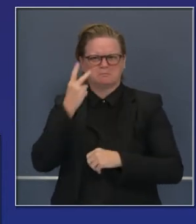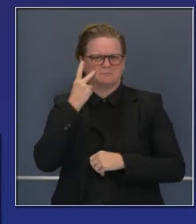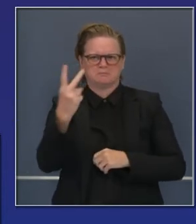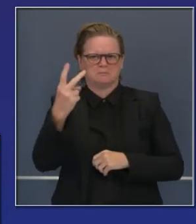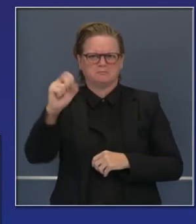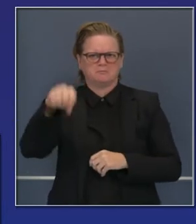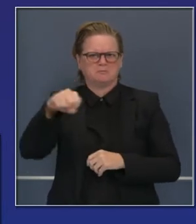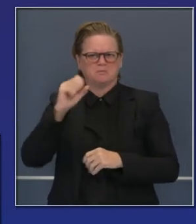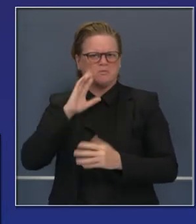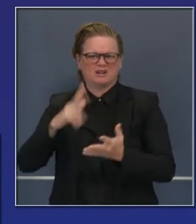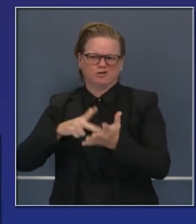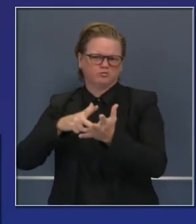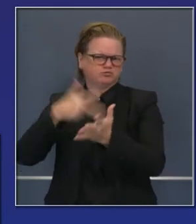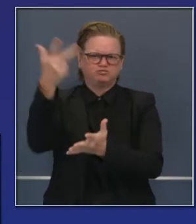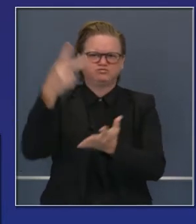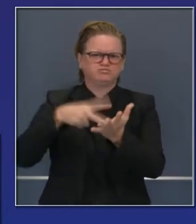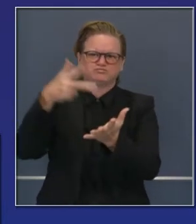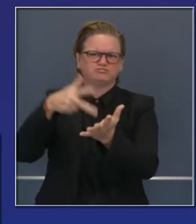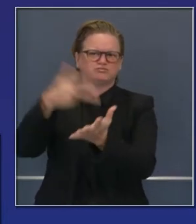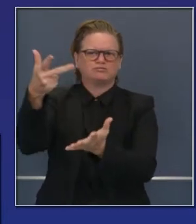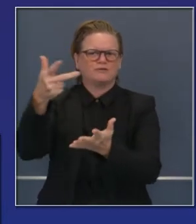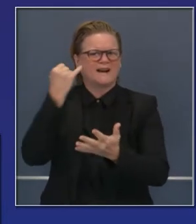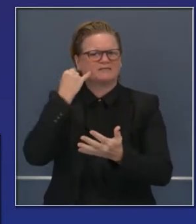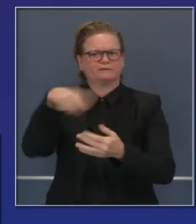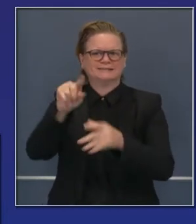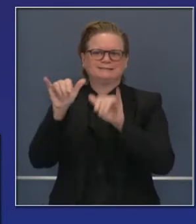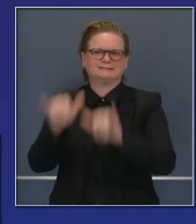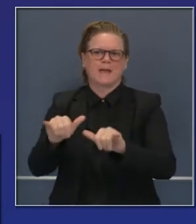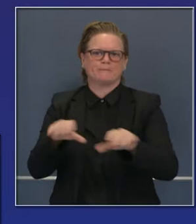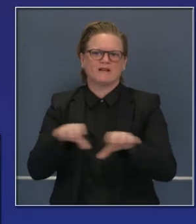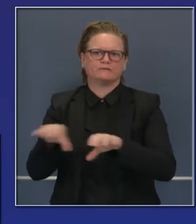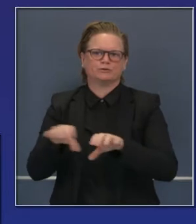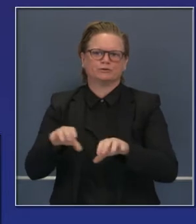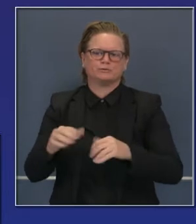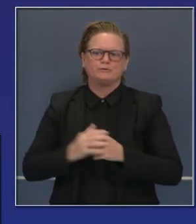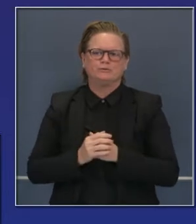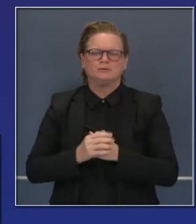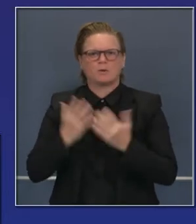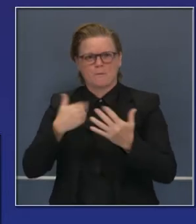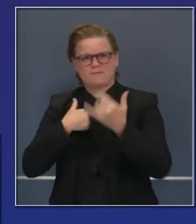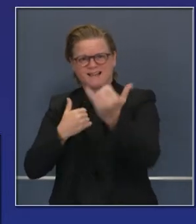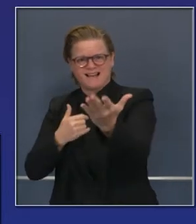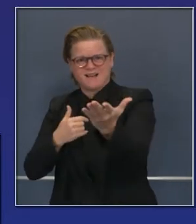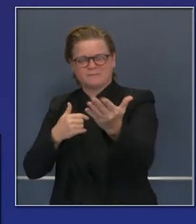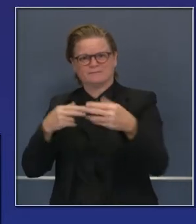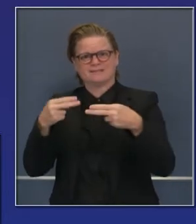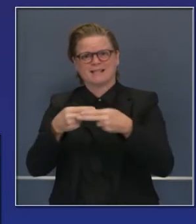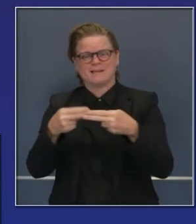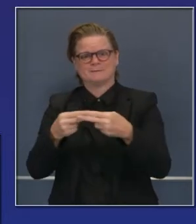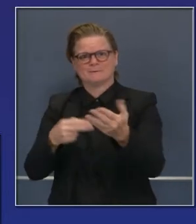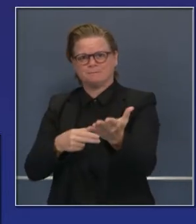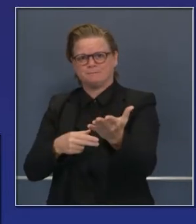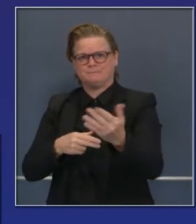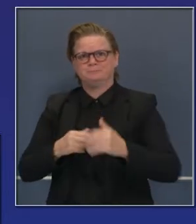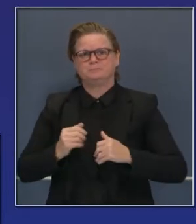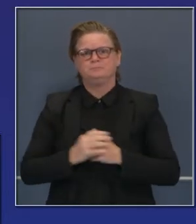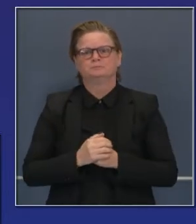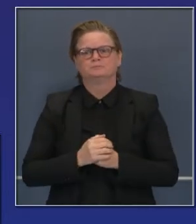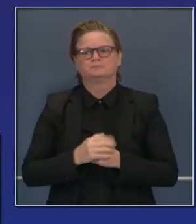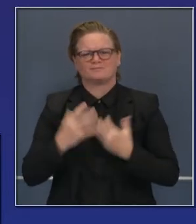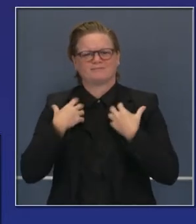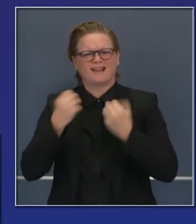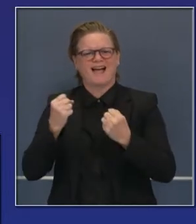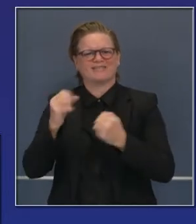mayor número de hospitalizaciones. Aquí pueden ver en esta transparencia. Esta es la